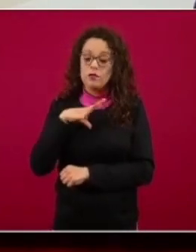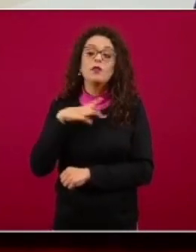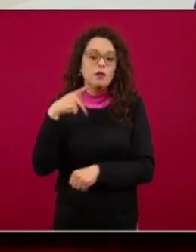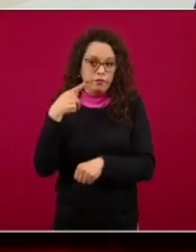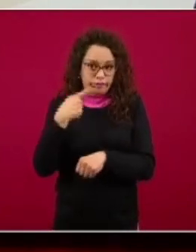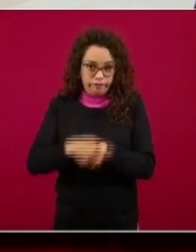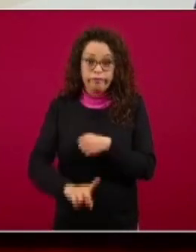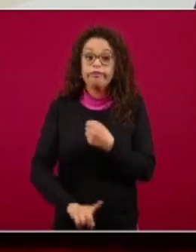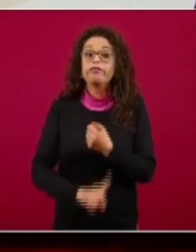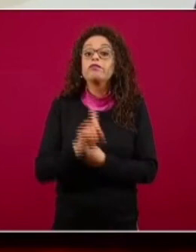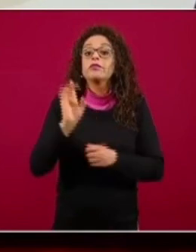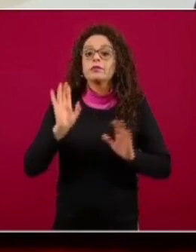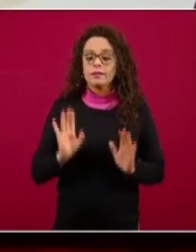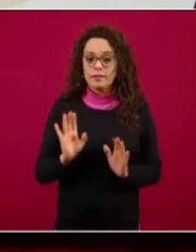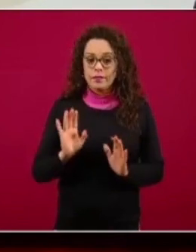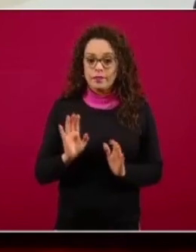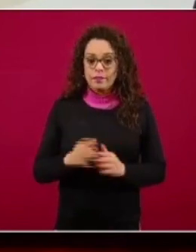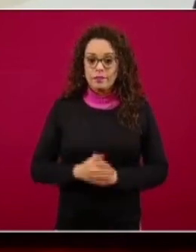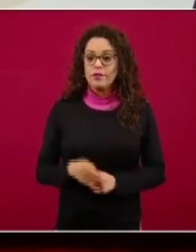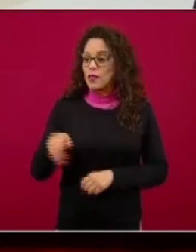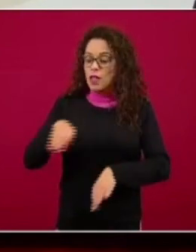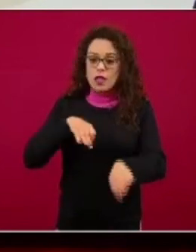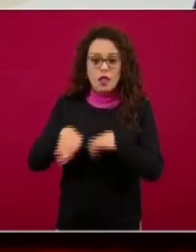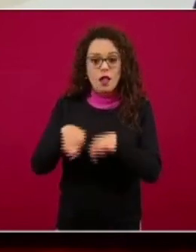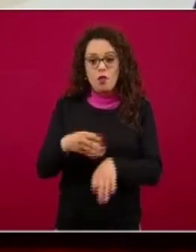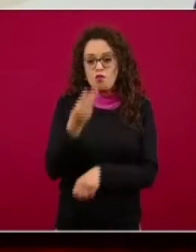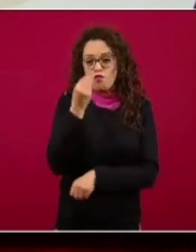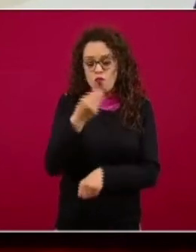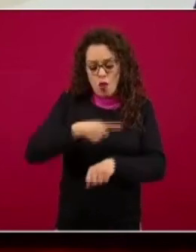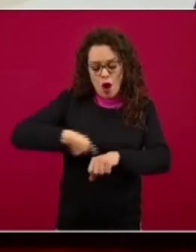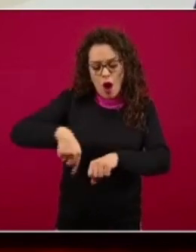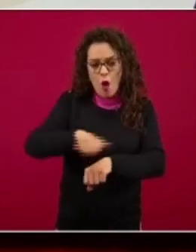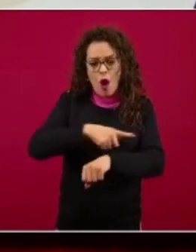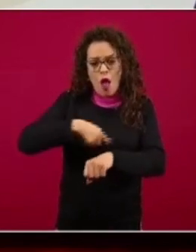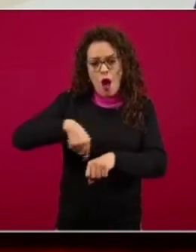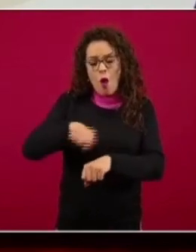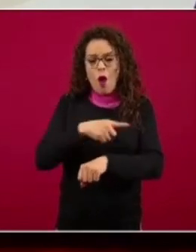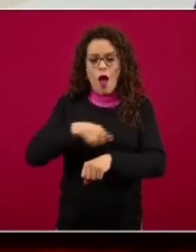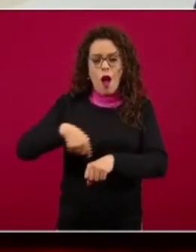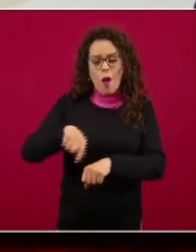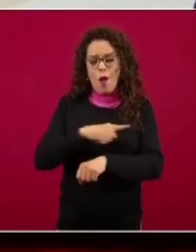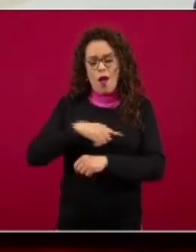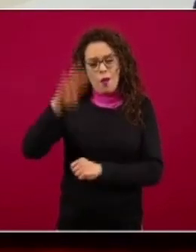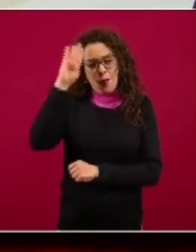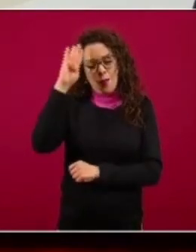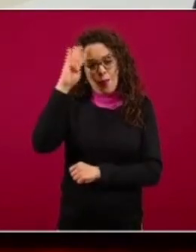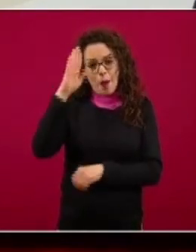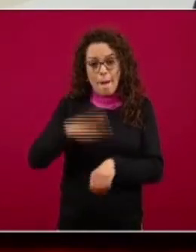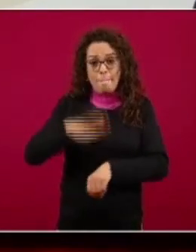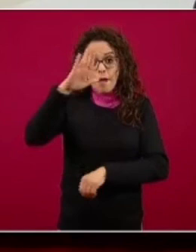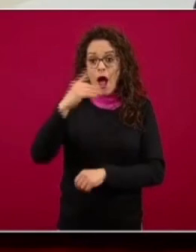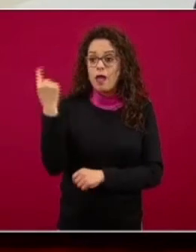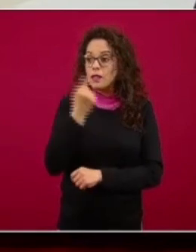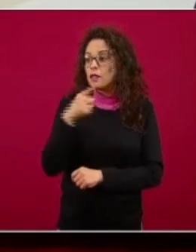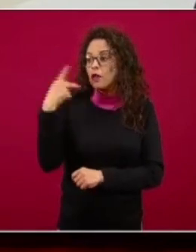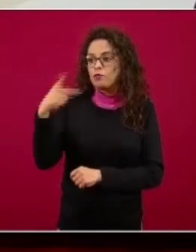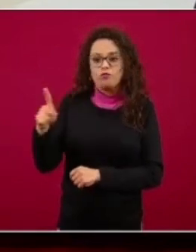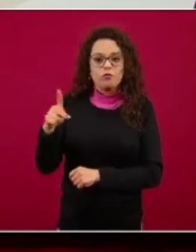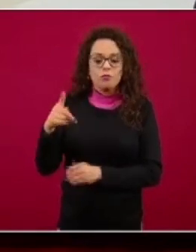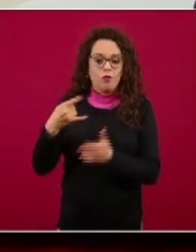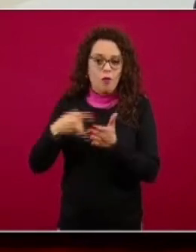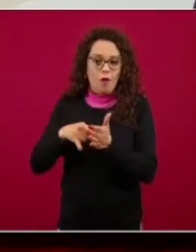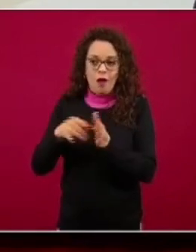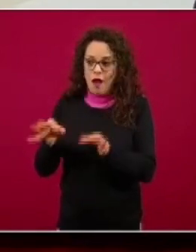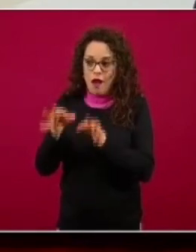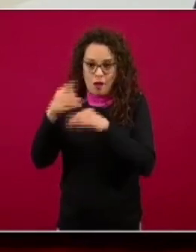todos los días, a veces más de las que corresponde a lo que tienen que trabajar por ese gran compromiso que se ha tenido en la atención de